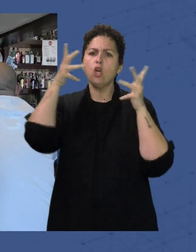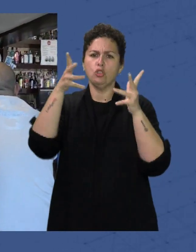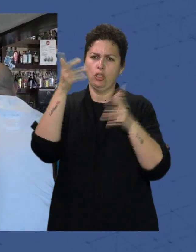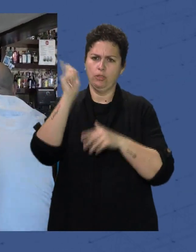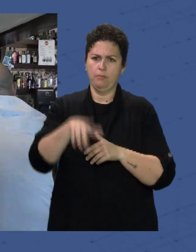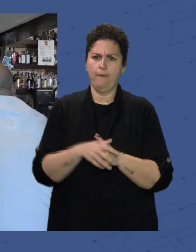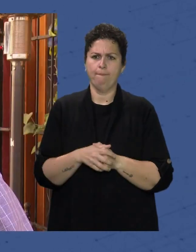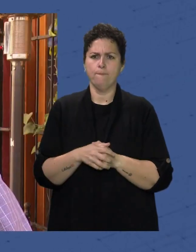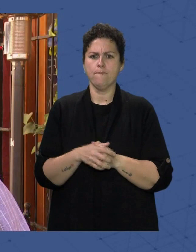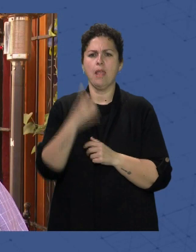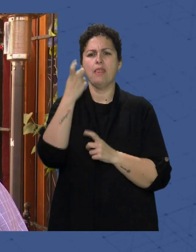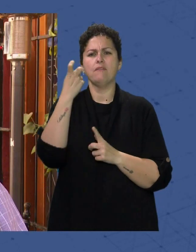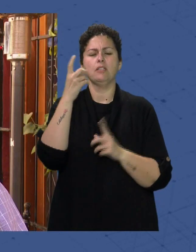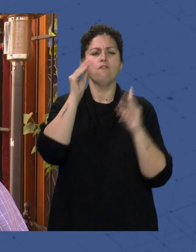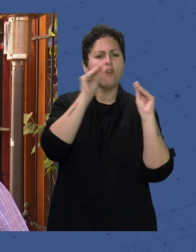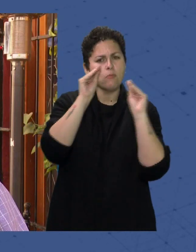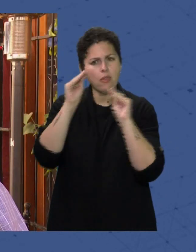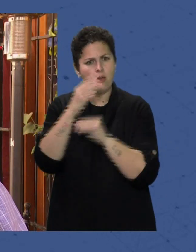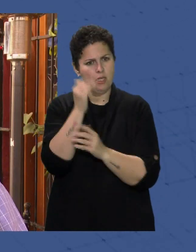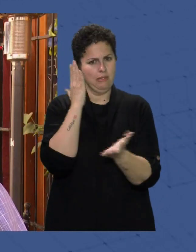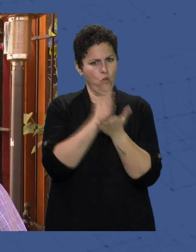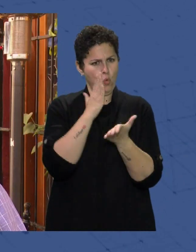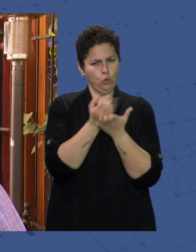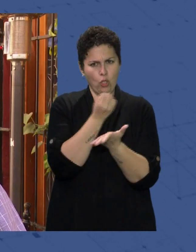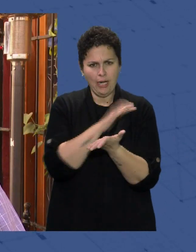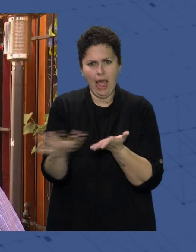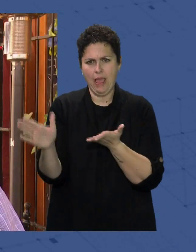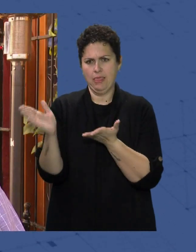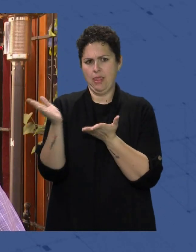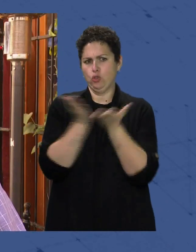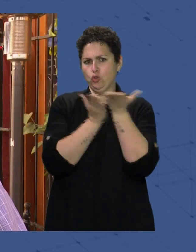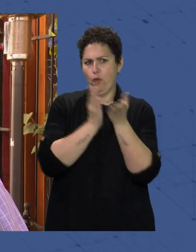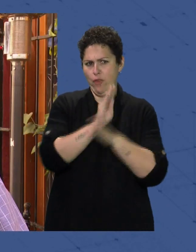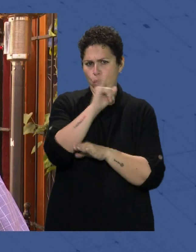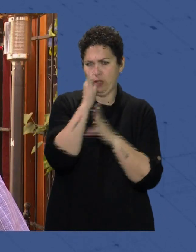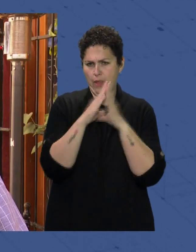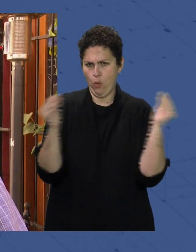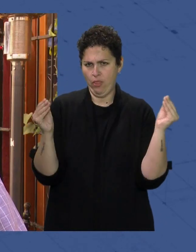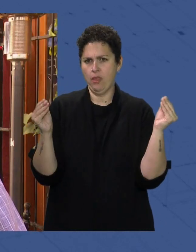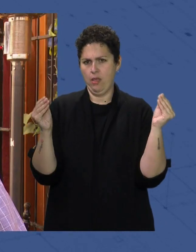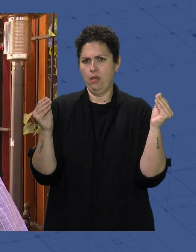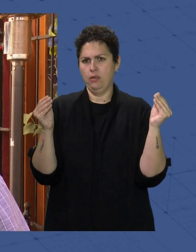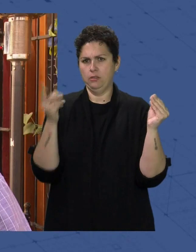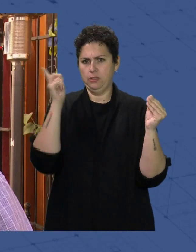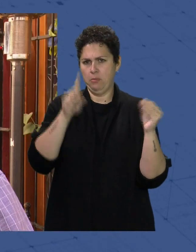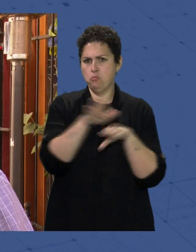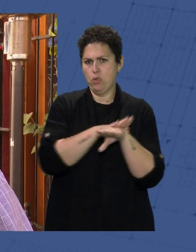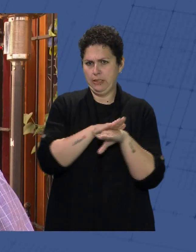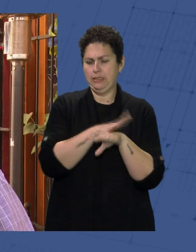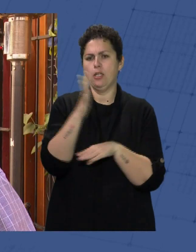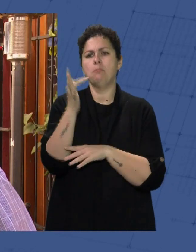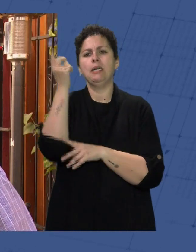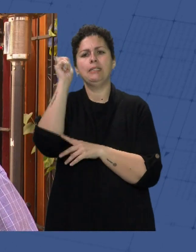Que se forme Que hay muchos cursos Gratuitos O subvencionados En este caso Por la Junta de Andalucía O por el Ministerio O incluso